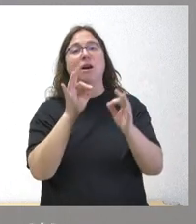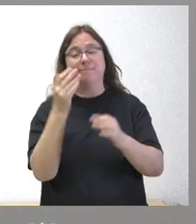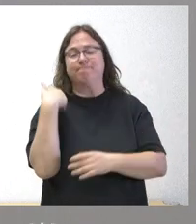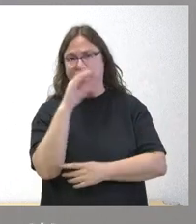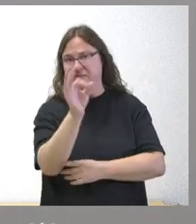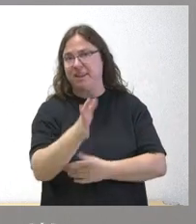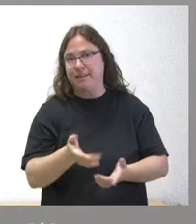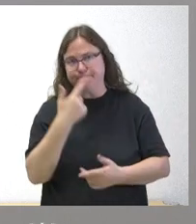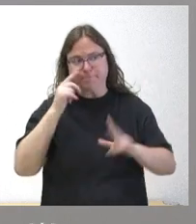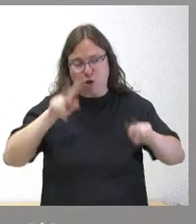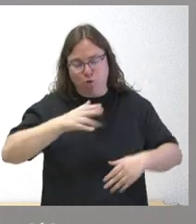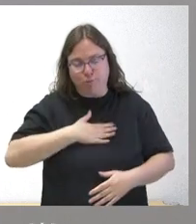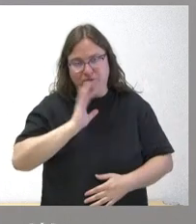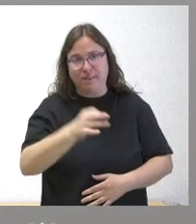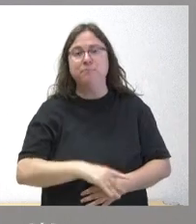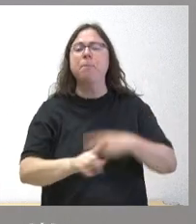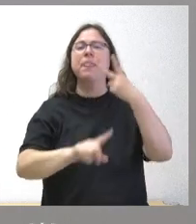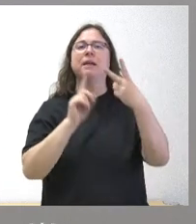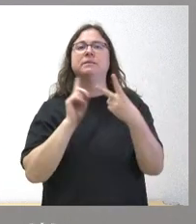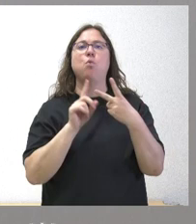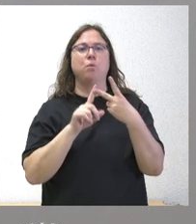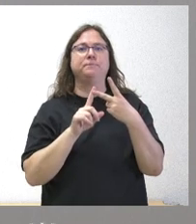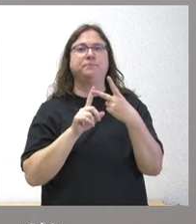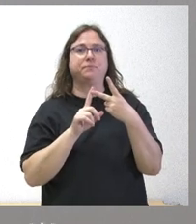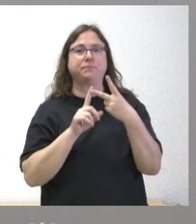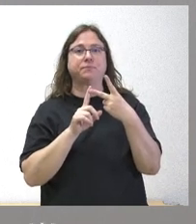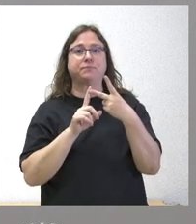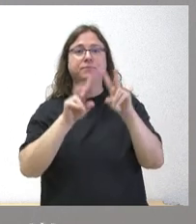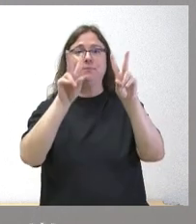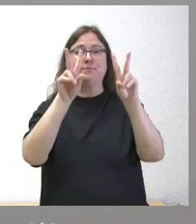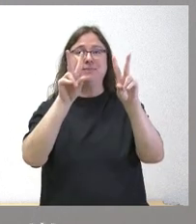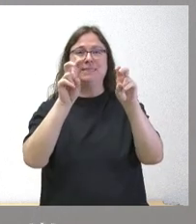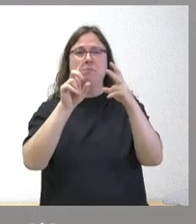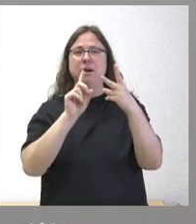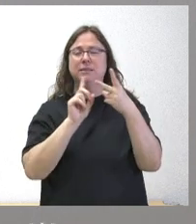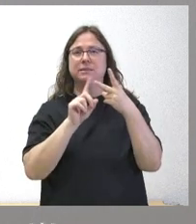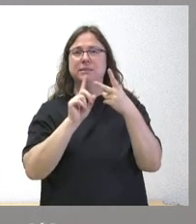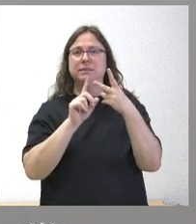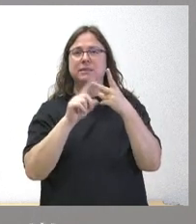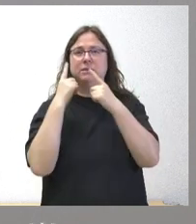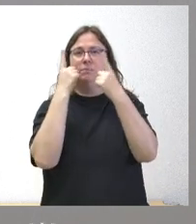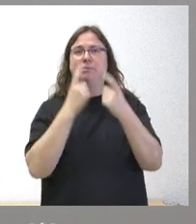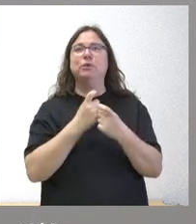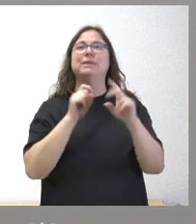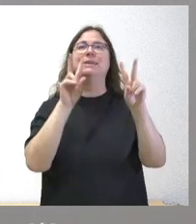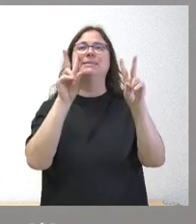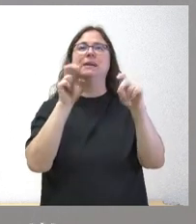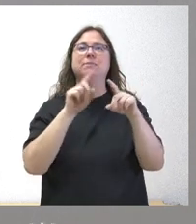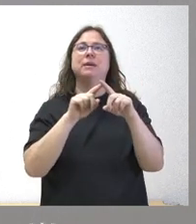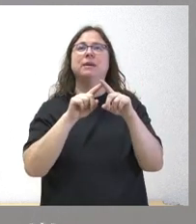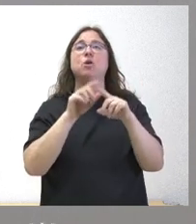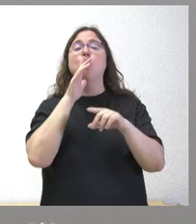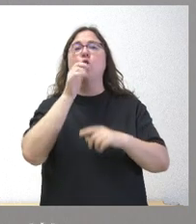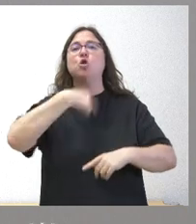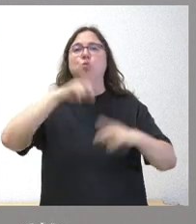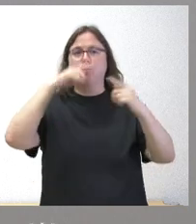reconocemos en segundo lugar respecto del segundo cuestión que es el que tiene que ver con en qué medida nosotros